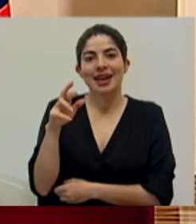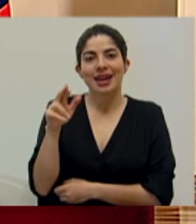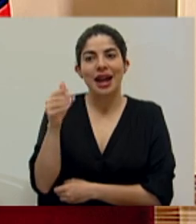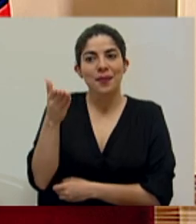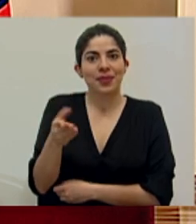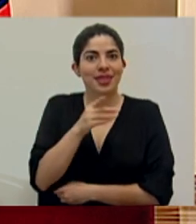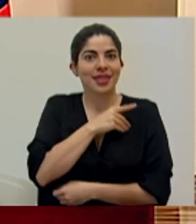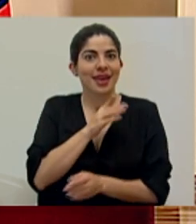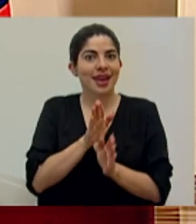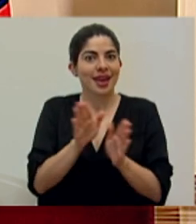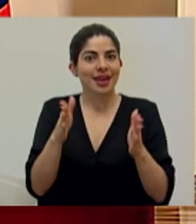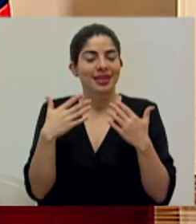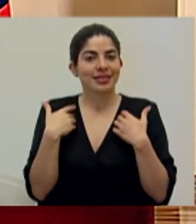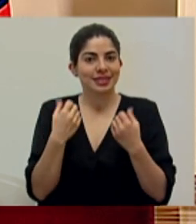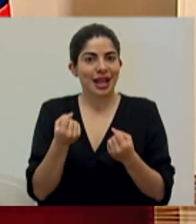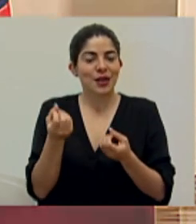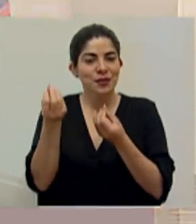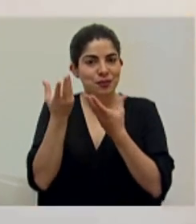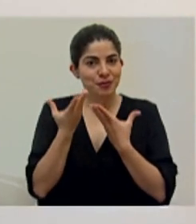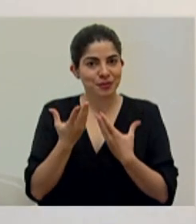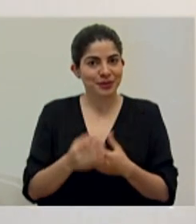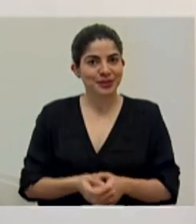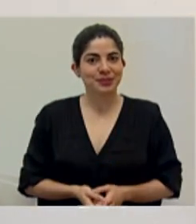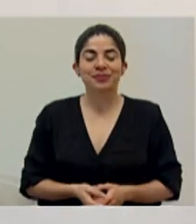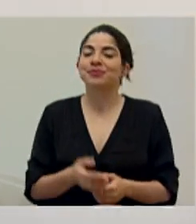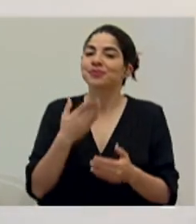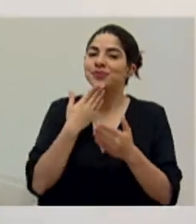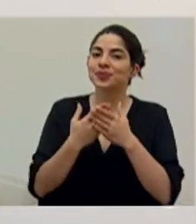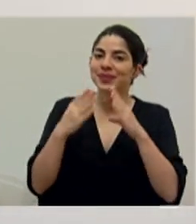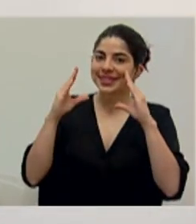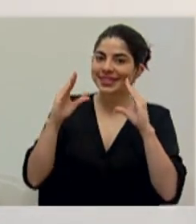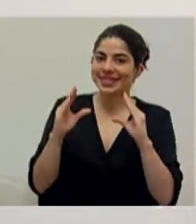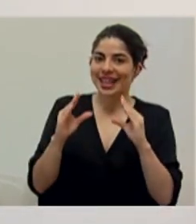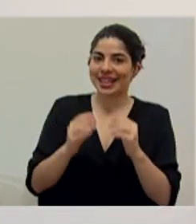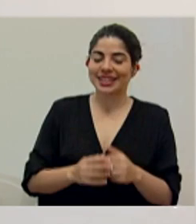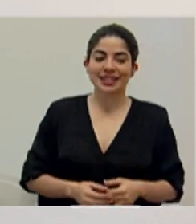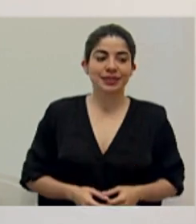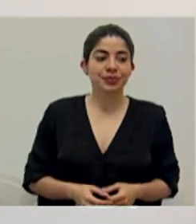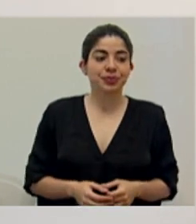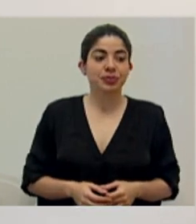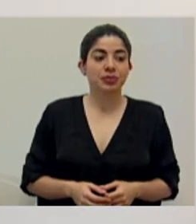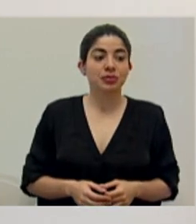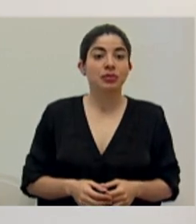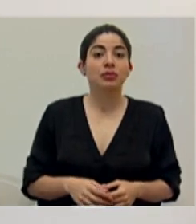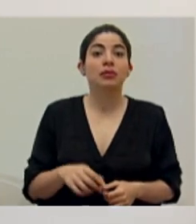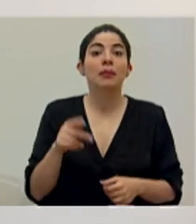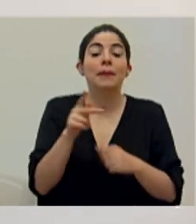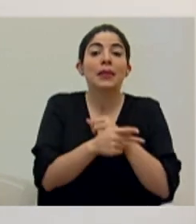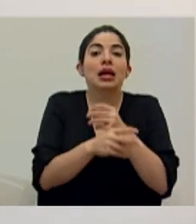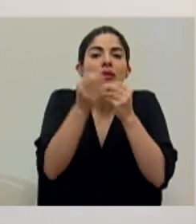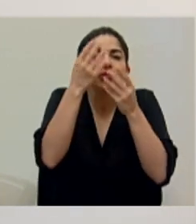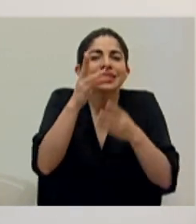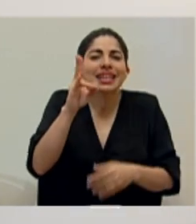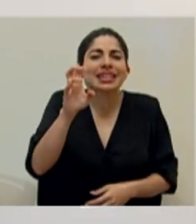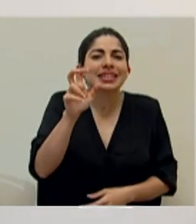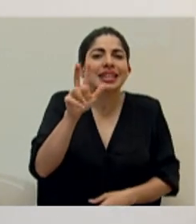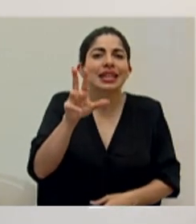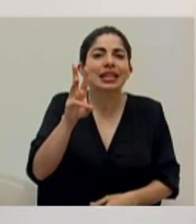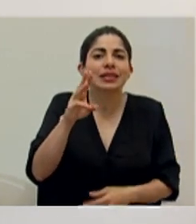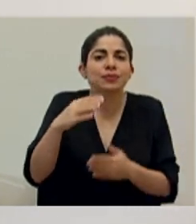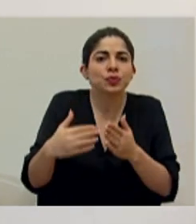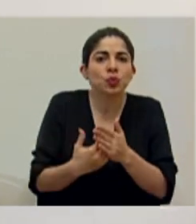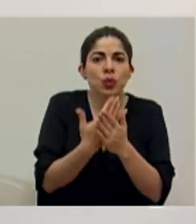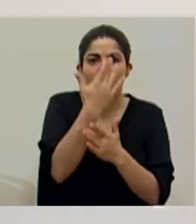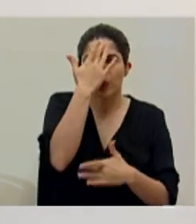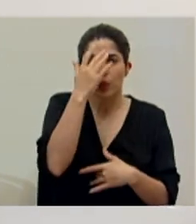la Salud, nos da el reporte. Buenas tardes. El país registró 736 casos nuevos